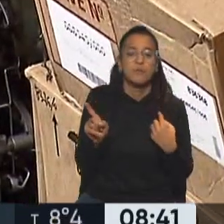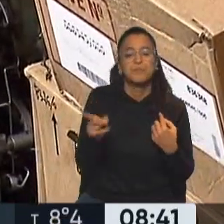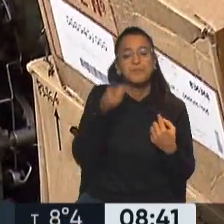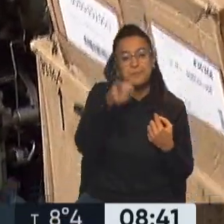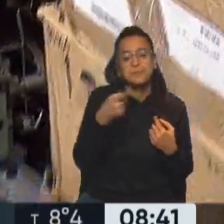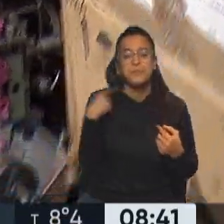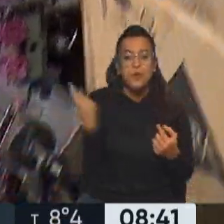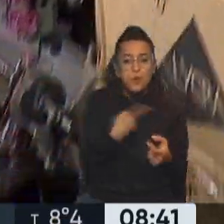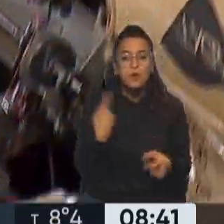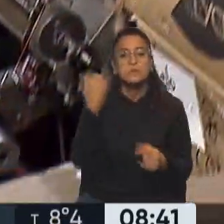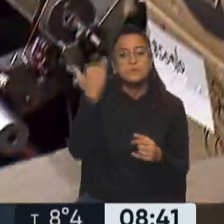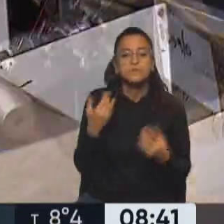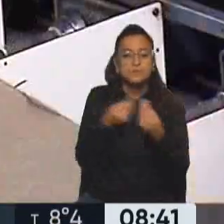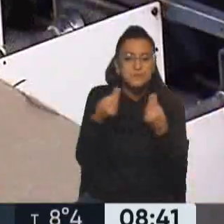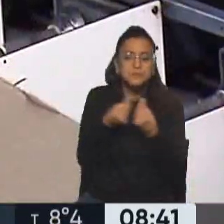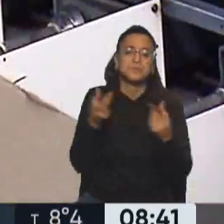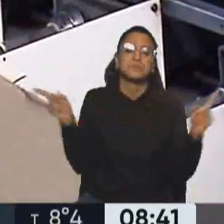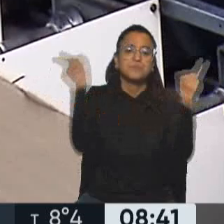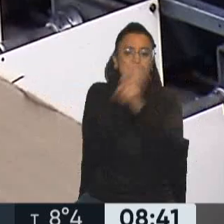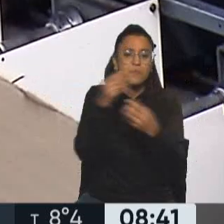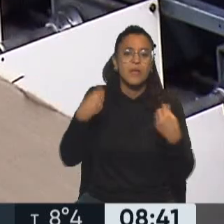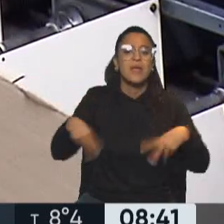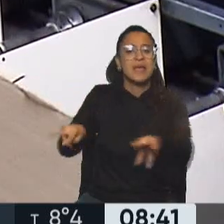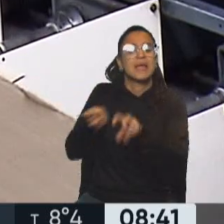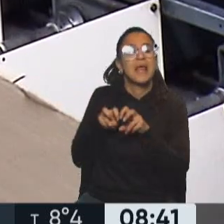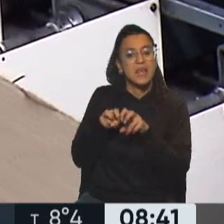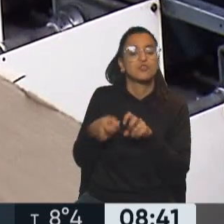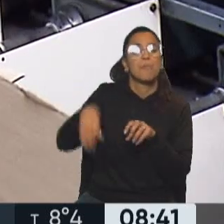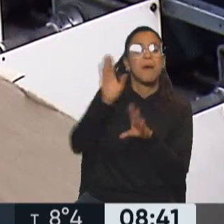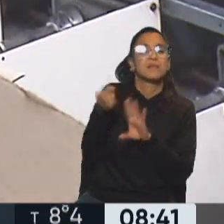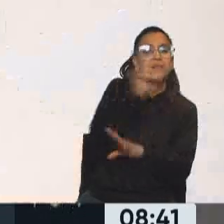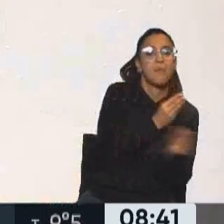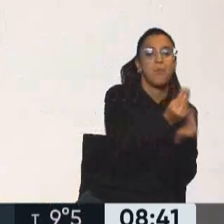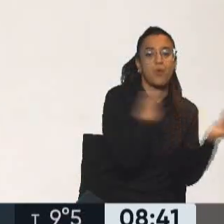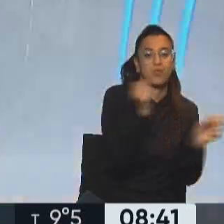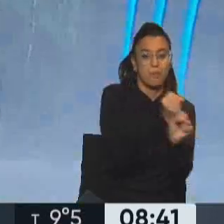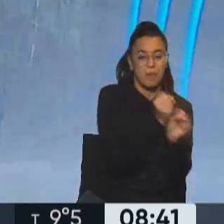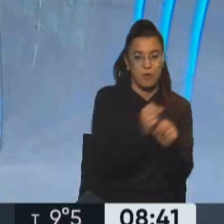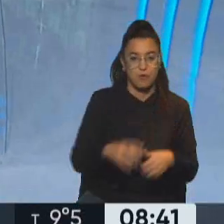estamos en que estamos teniendo eso, un problema de ingresos más que de puestos de empleo.